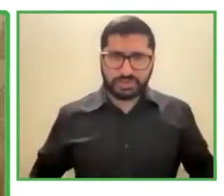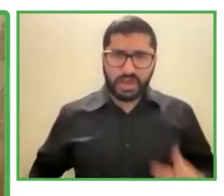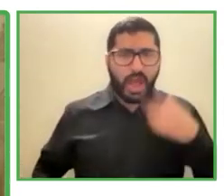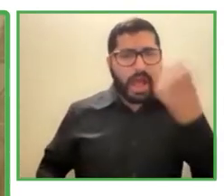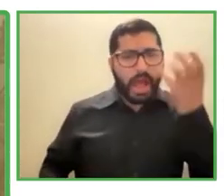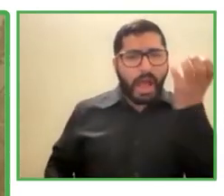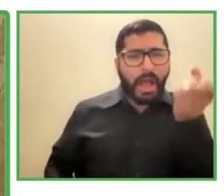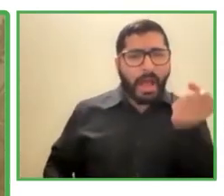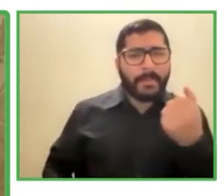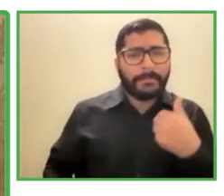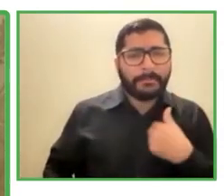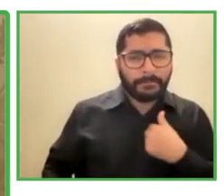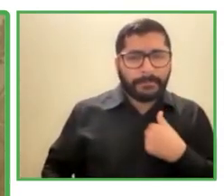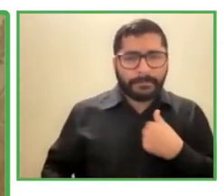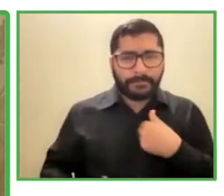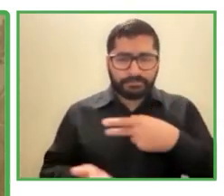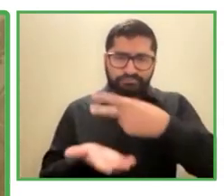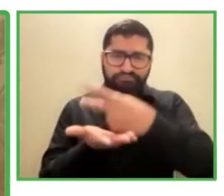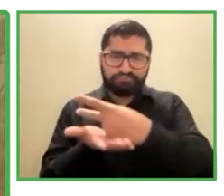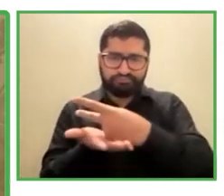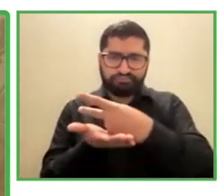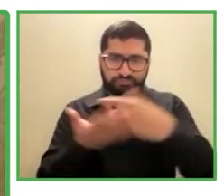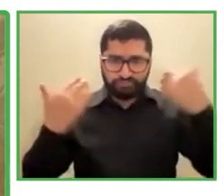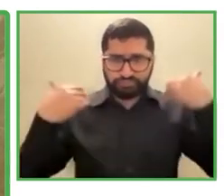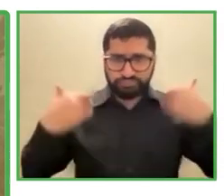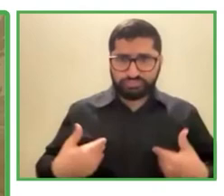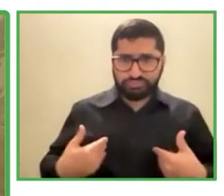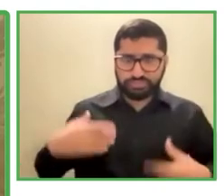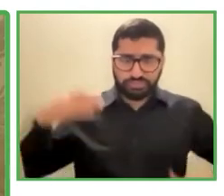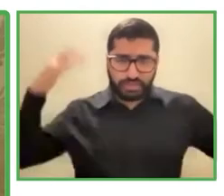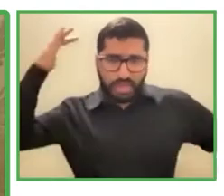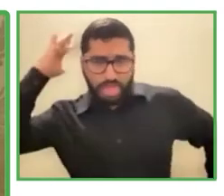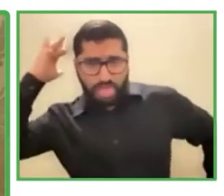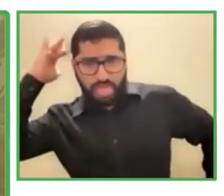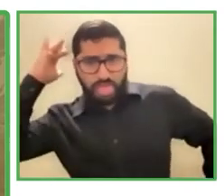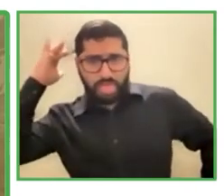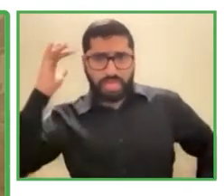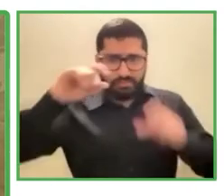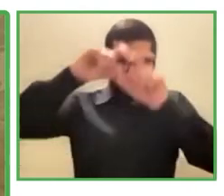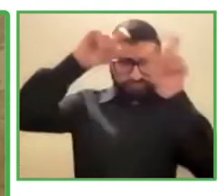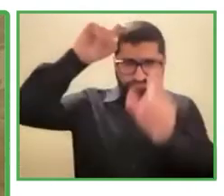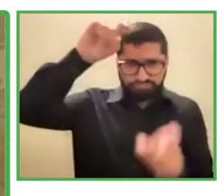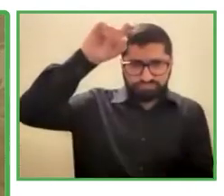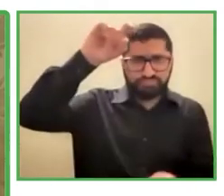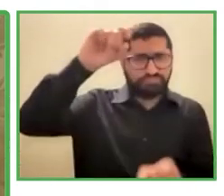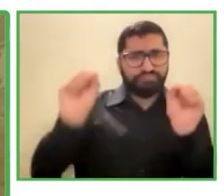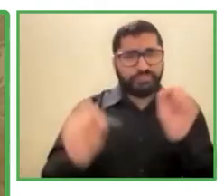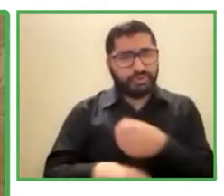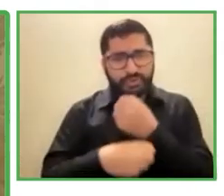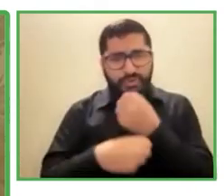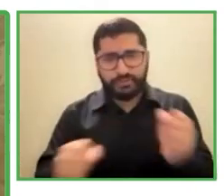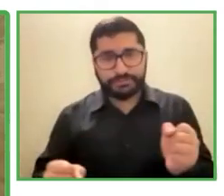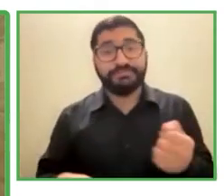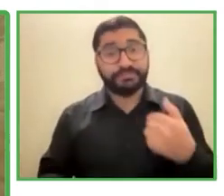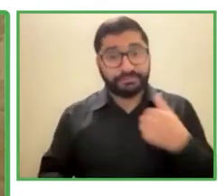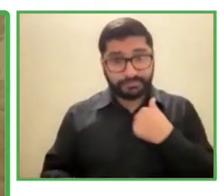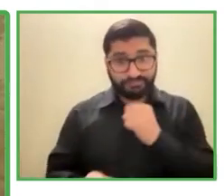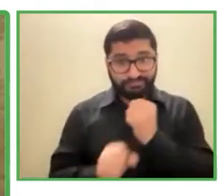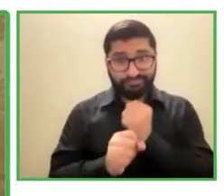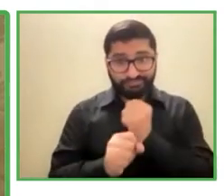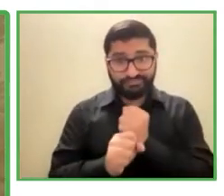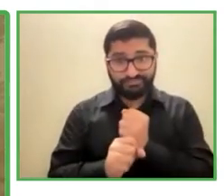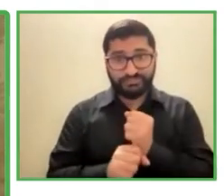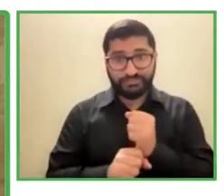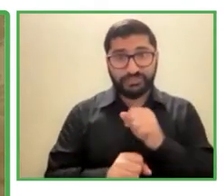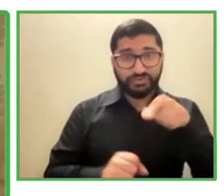en mi columna y yo trabajo a través de un software de reconocimiento de voz en mi